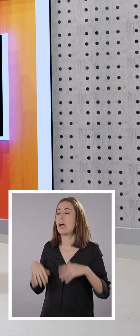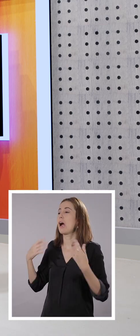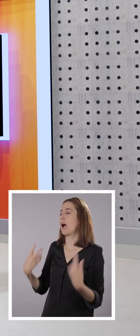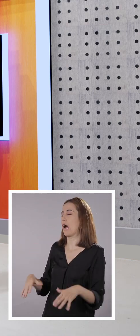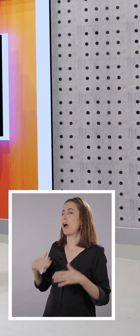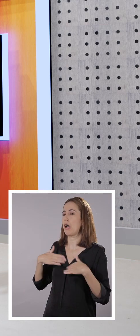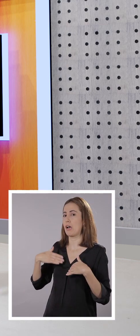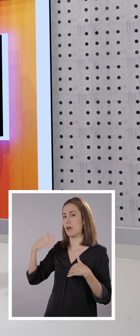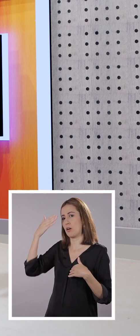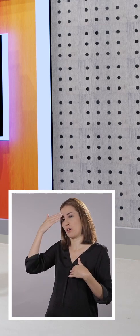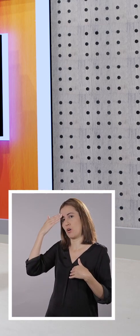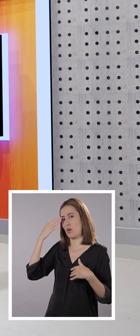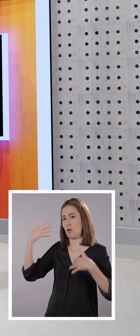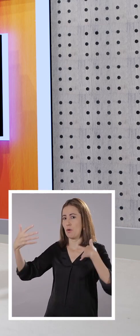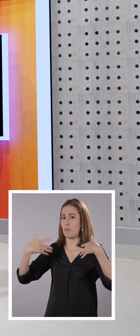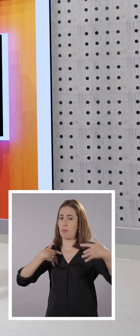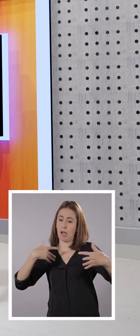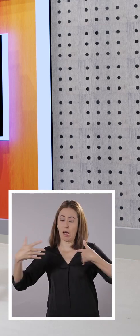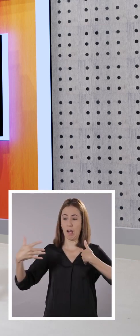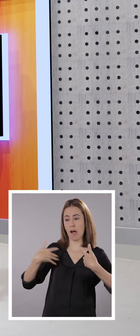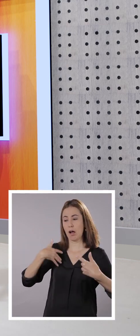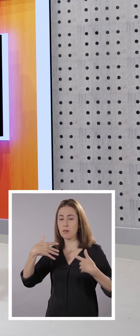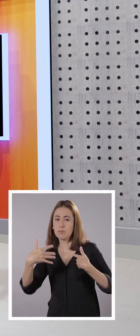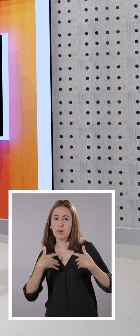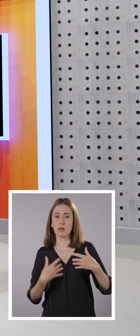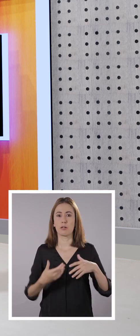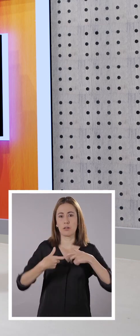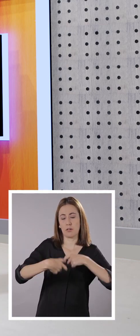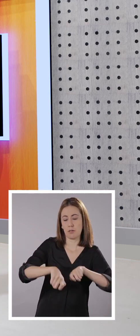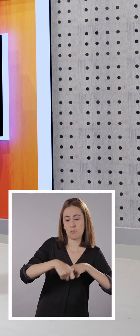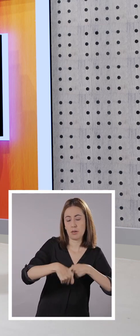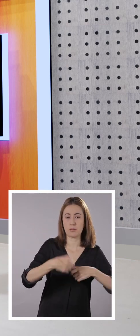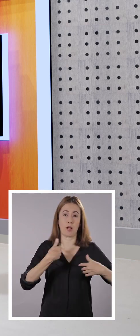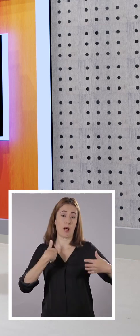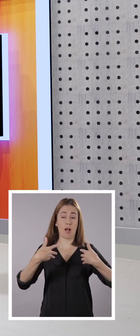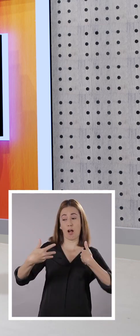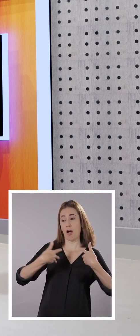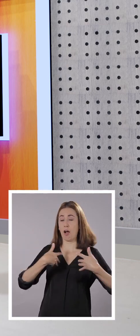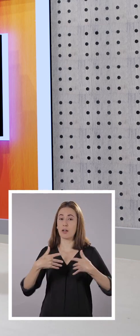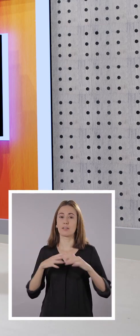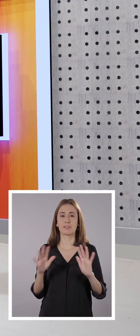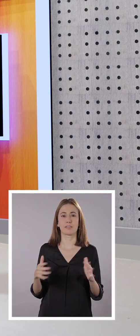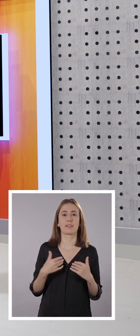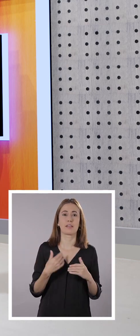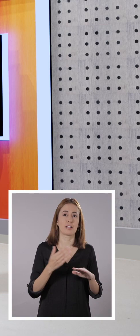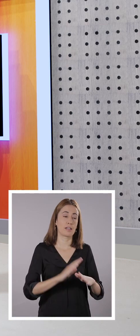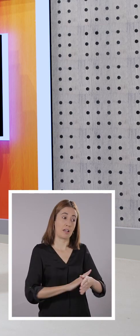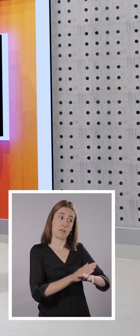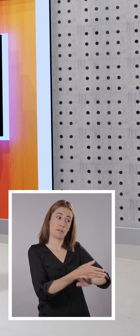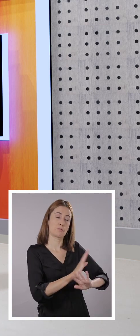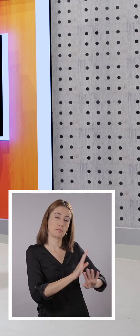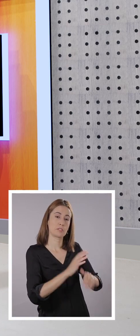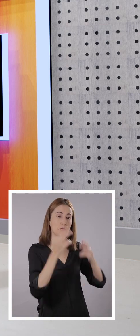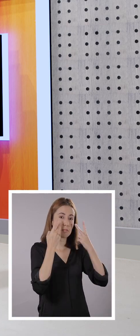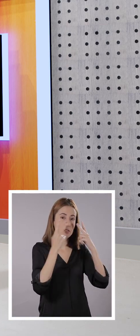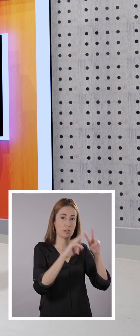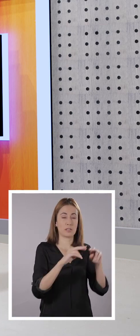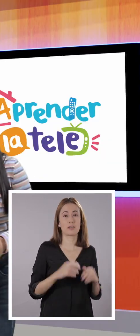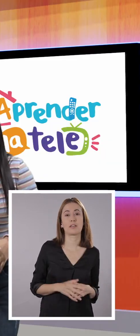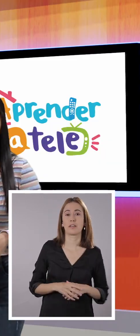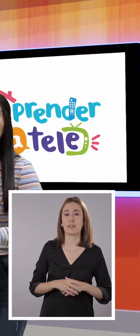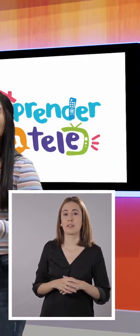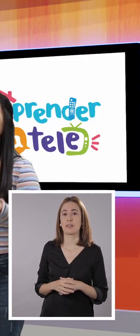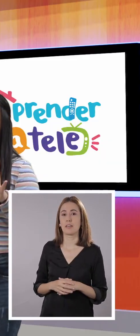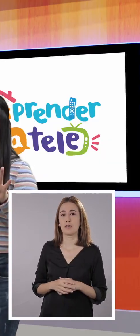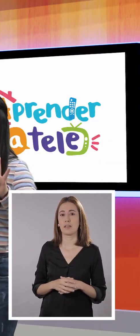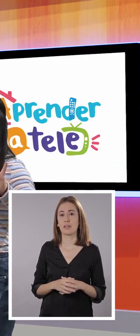que íbamos a ver clases de actuación, cómo interpretar un texto. Bueno, podemos ver eso mucho adelante también. Muy bien,